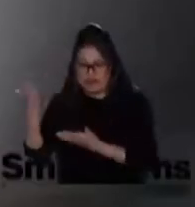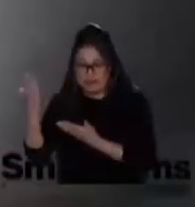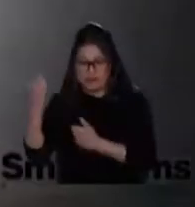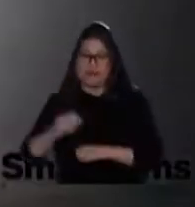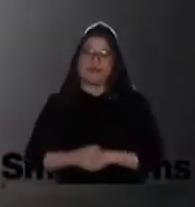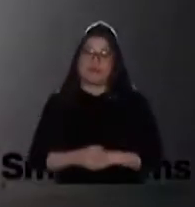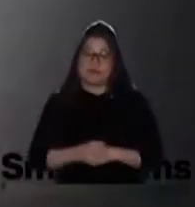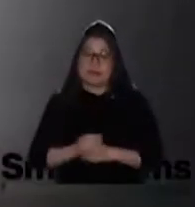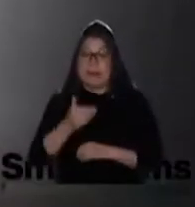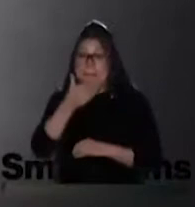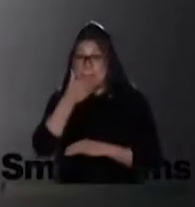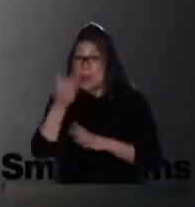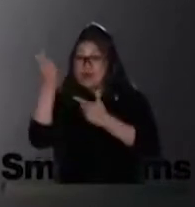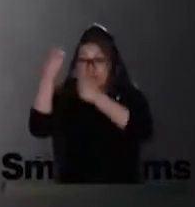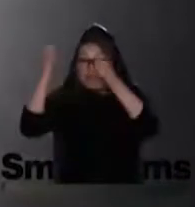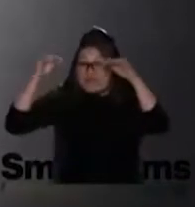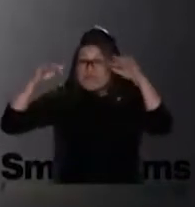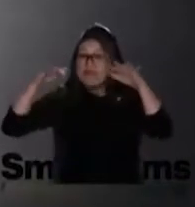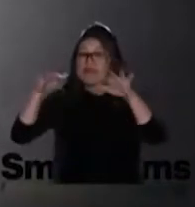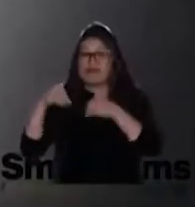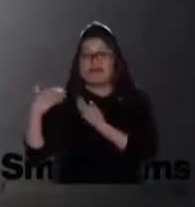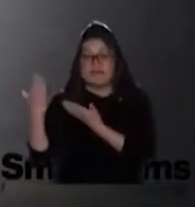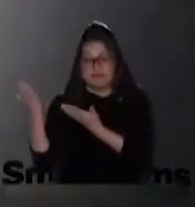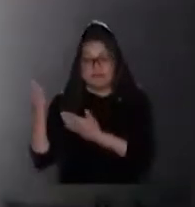Mejor campaña publicitaria.